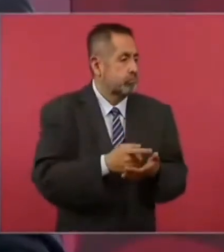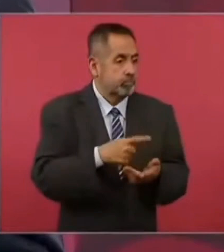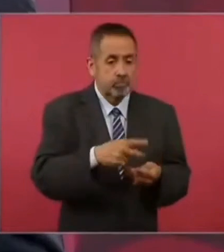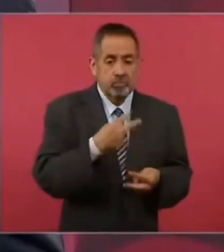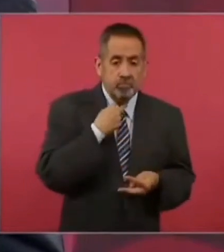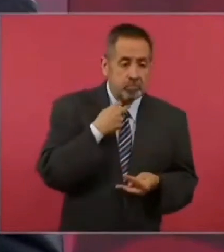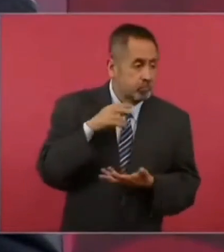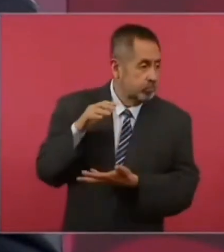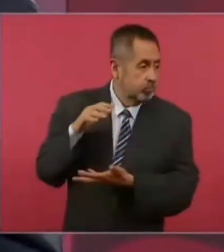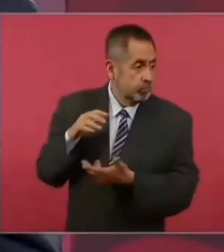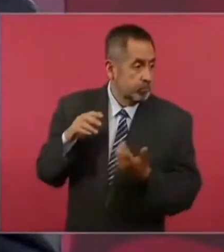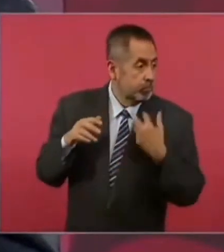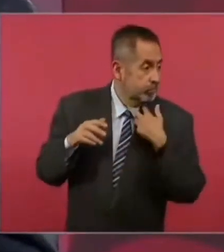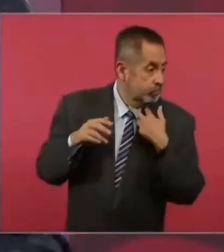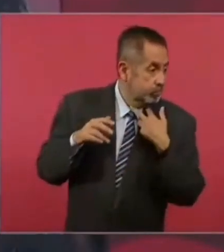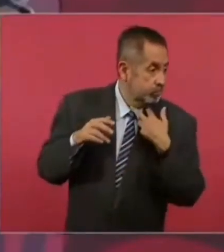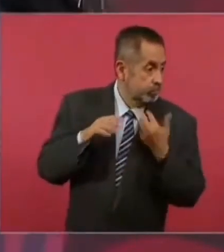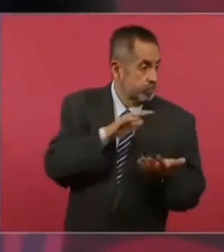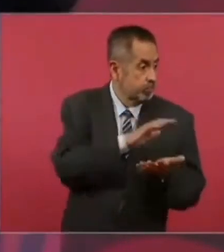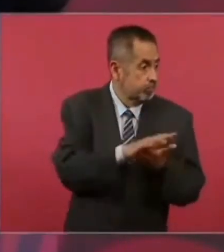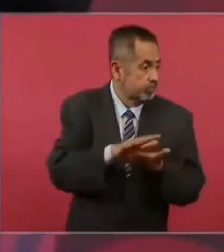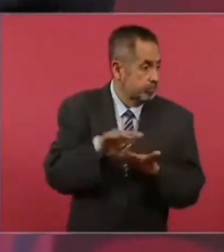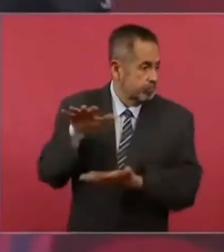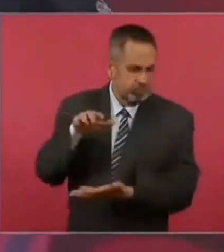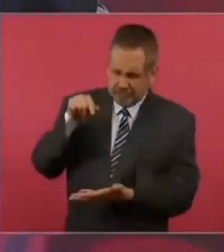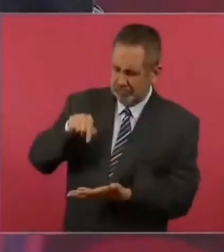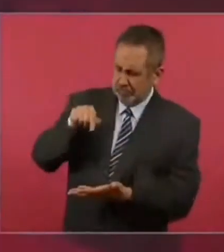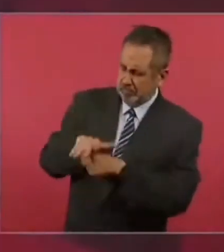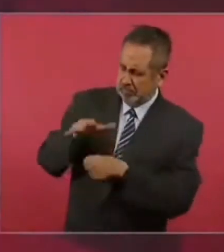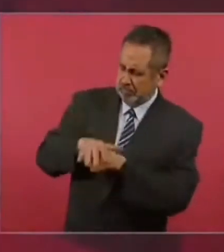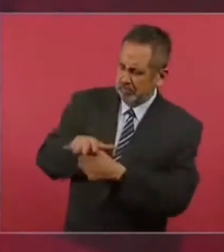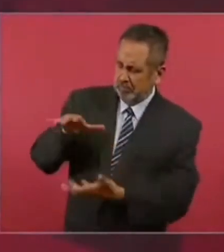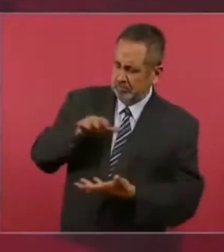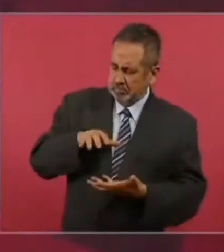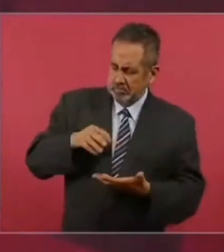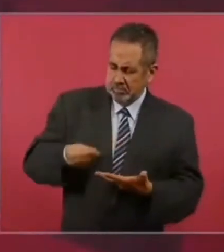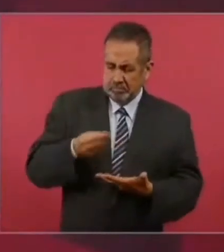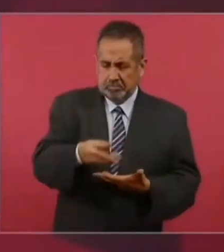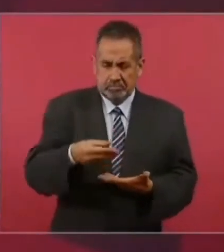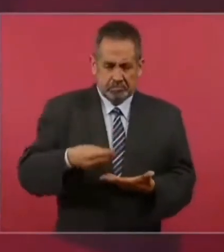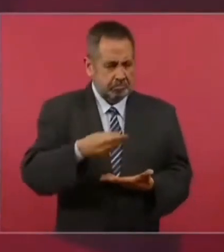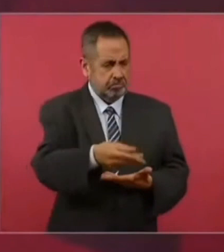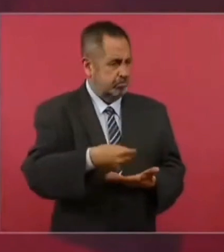recursos o para cualquier otra obra.